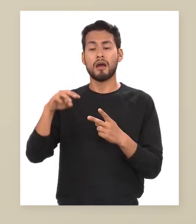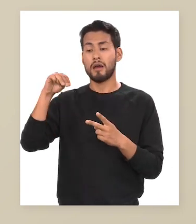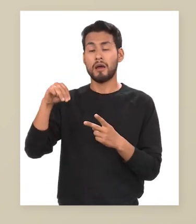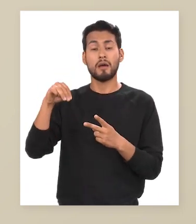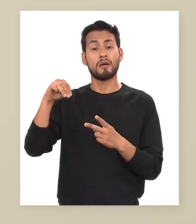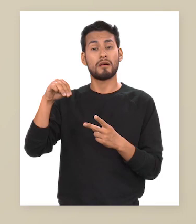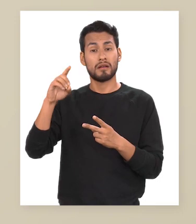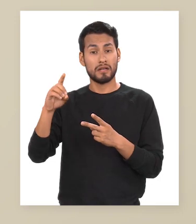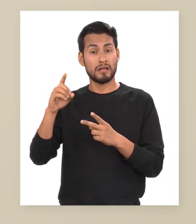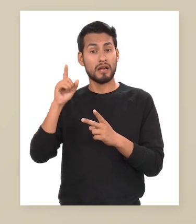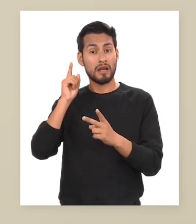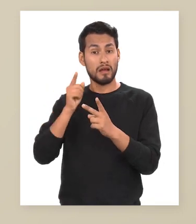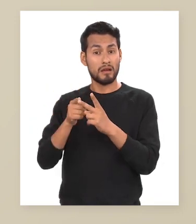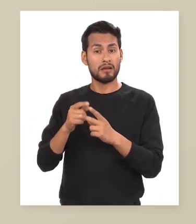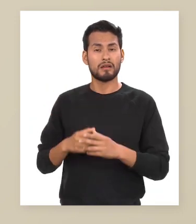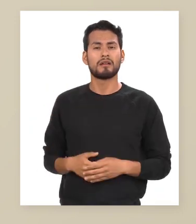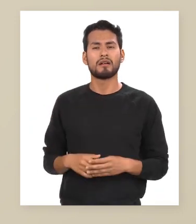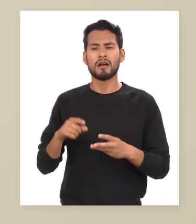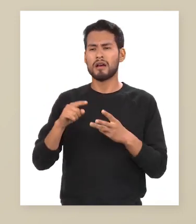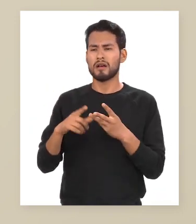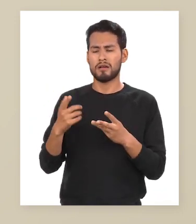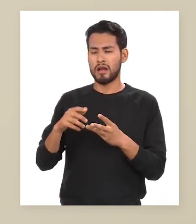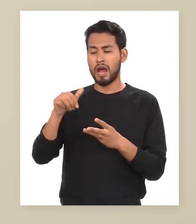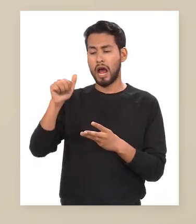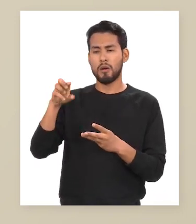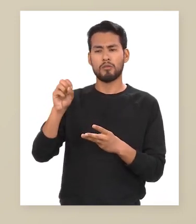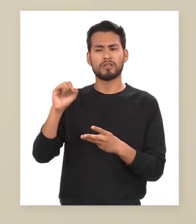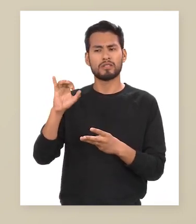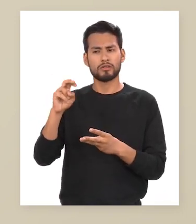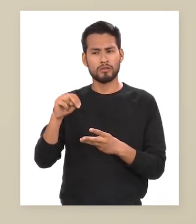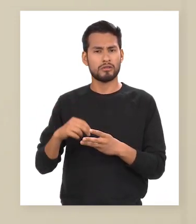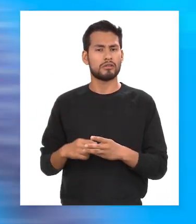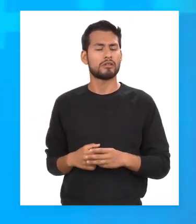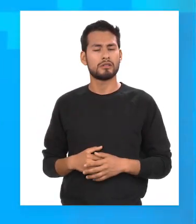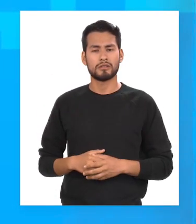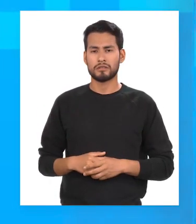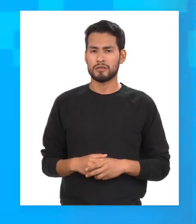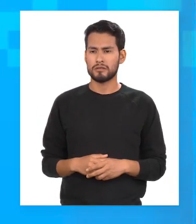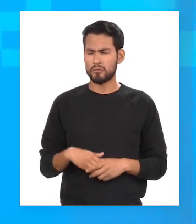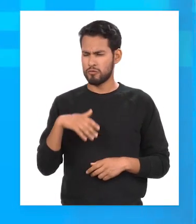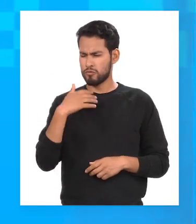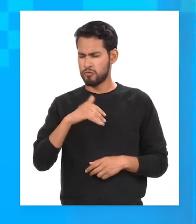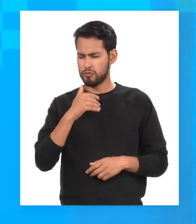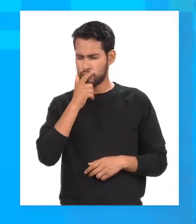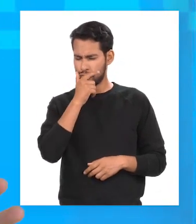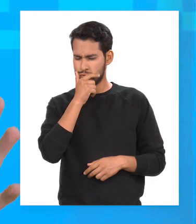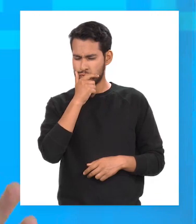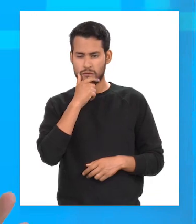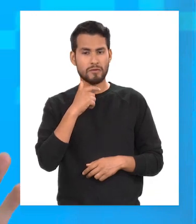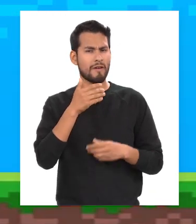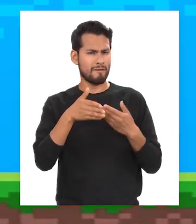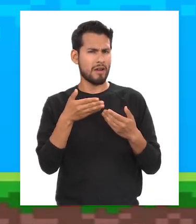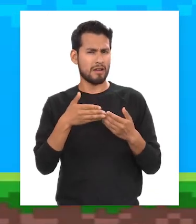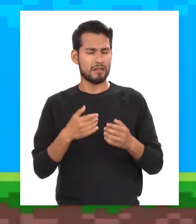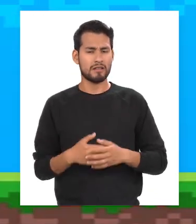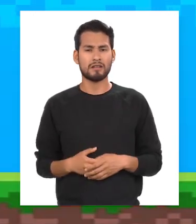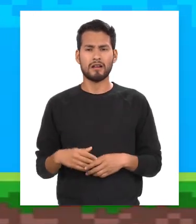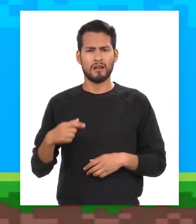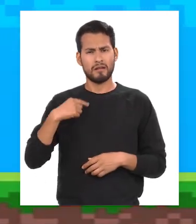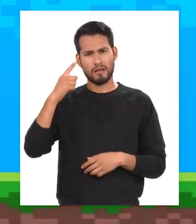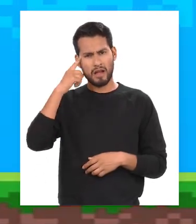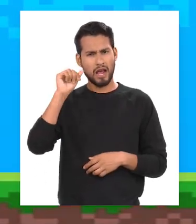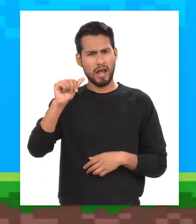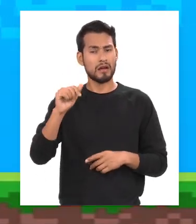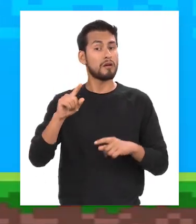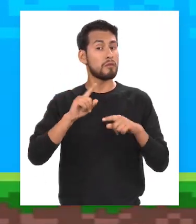modificador directo. Alternativa C, aposición. Uy, eso está fácil. Creo